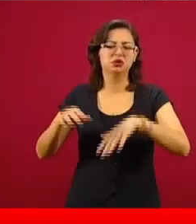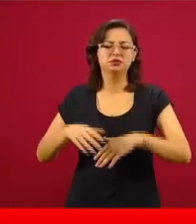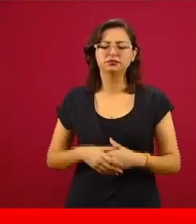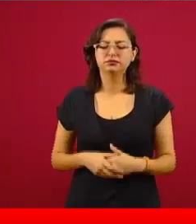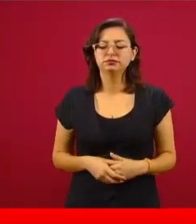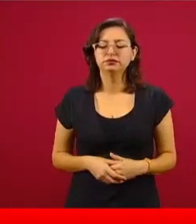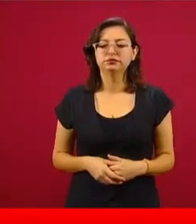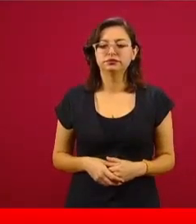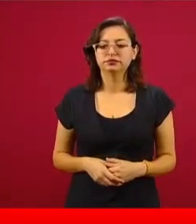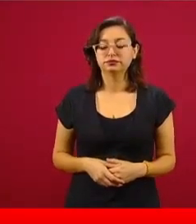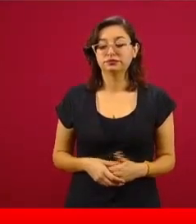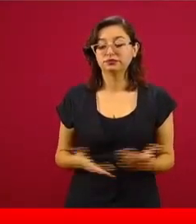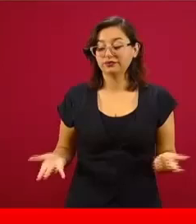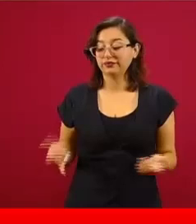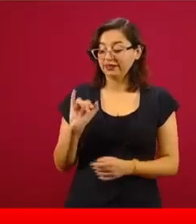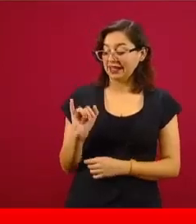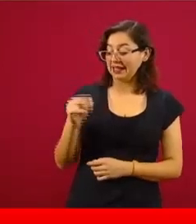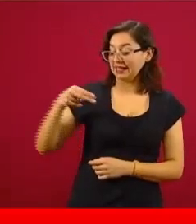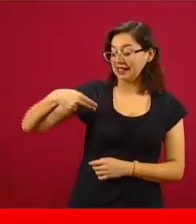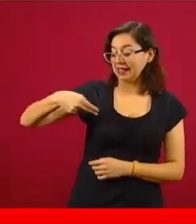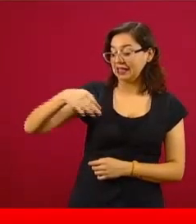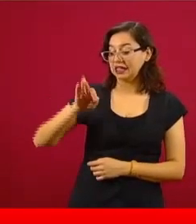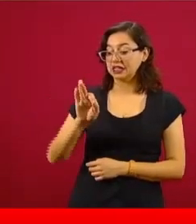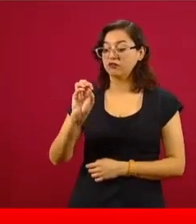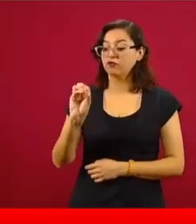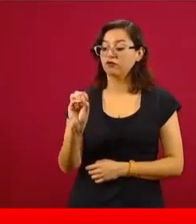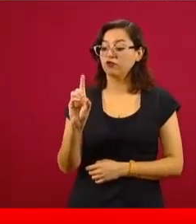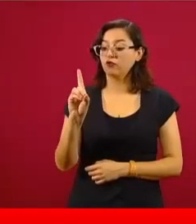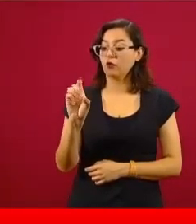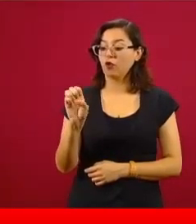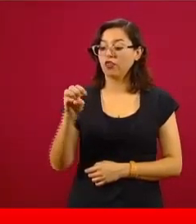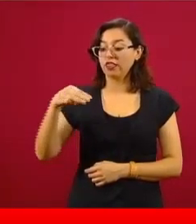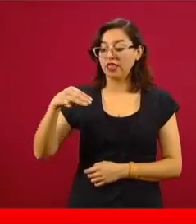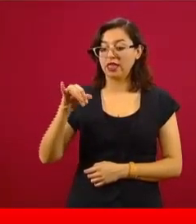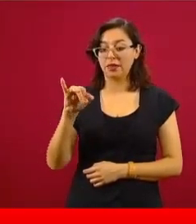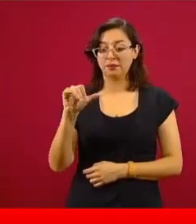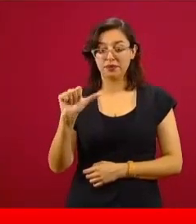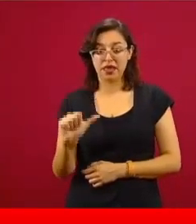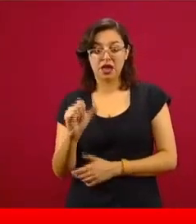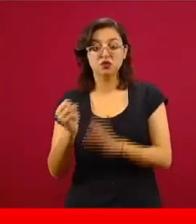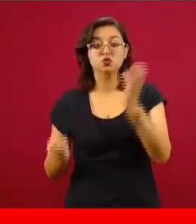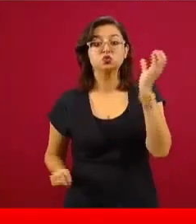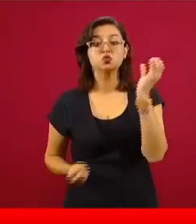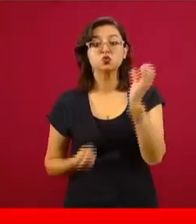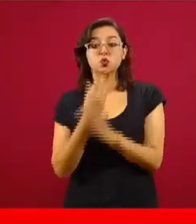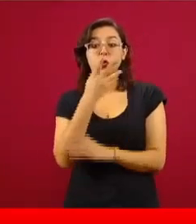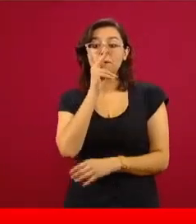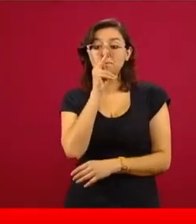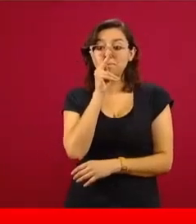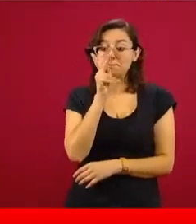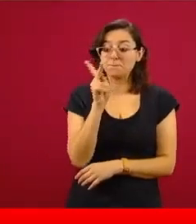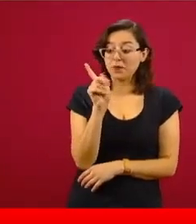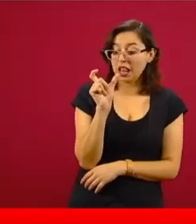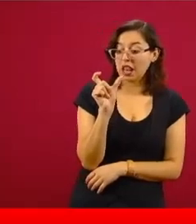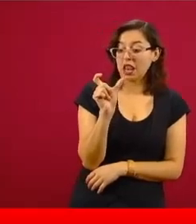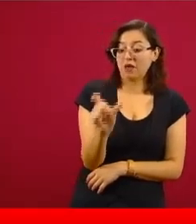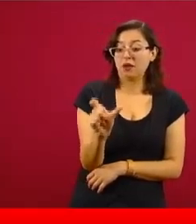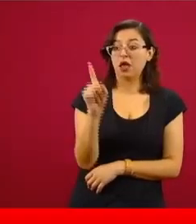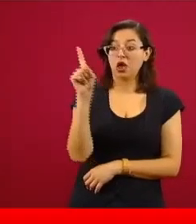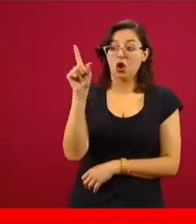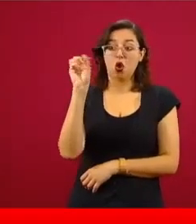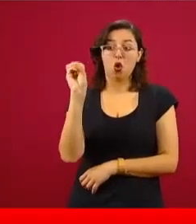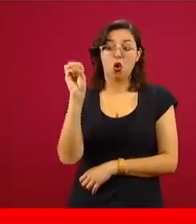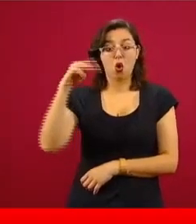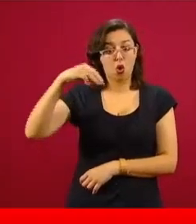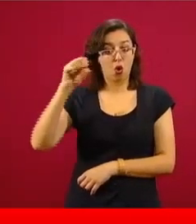La infodemia es, aquí vamos a la definición, es un término que utiliza la propia Organización Mundial de la Salud